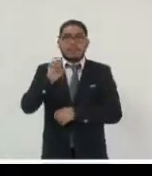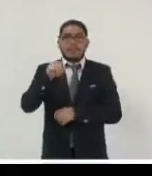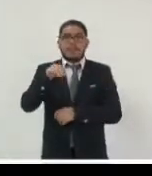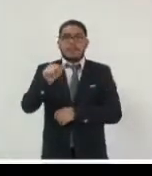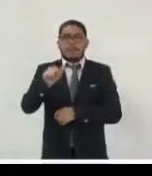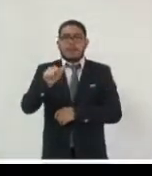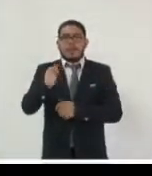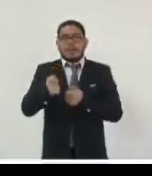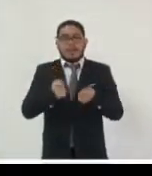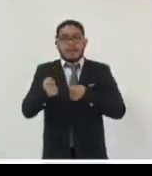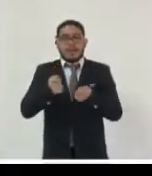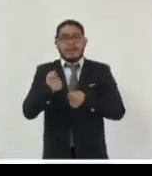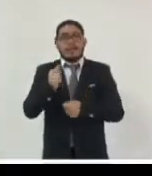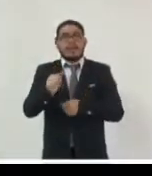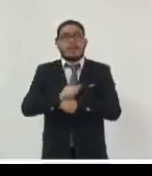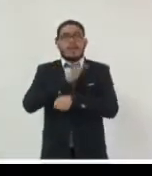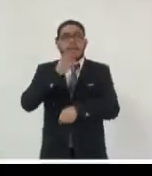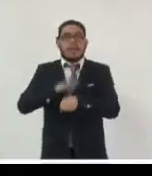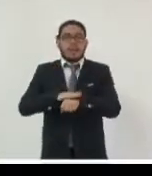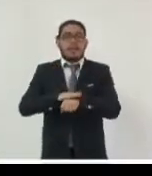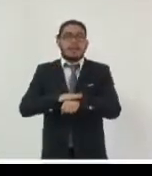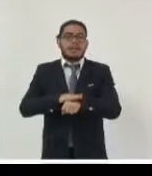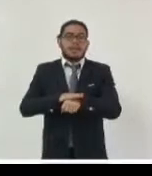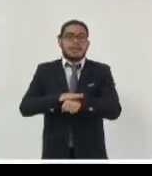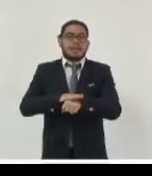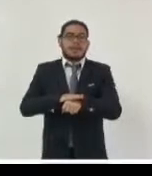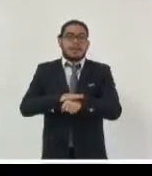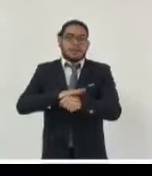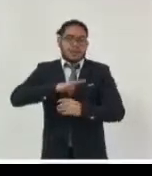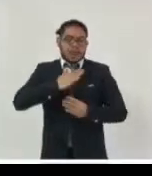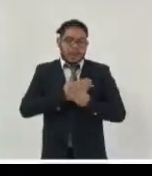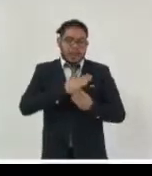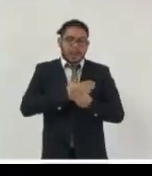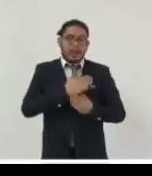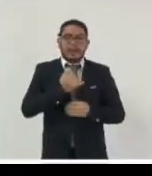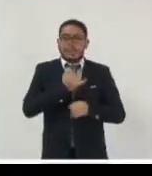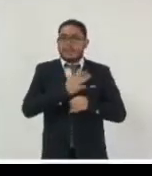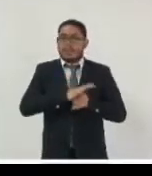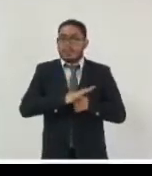venado si no ponemos a tiro nuestros codenillos